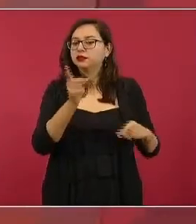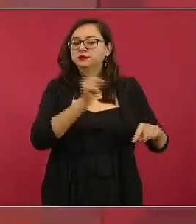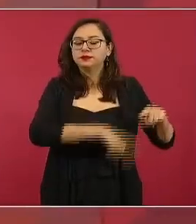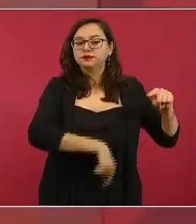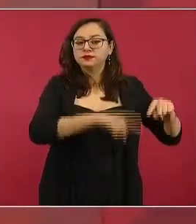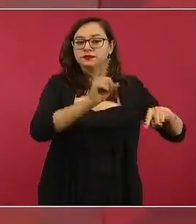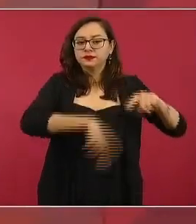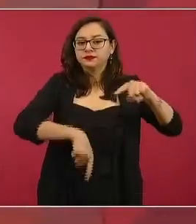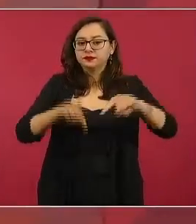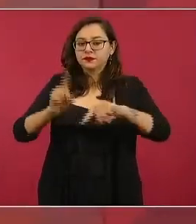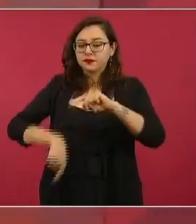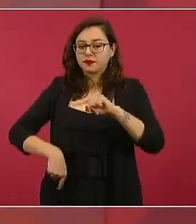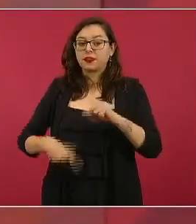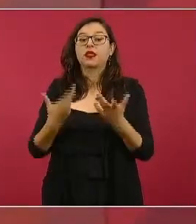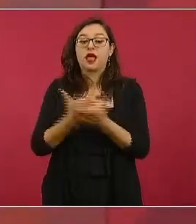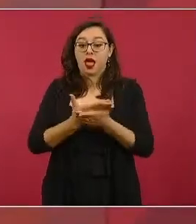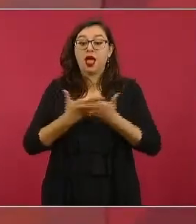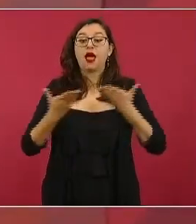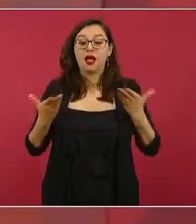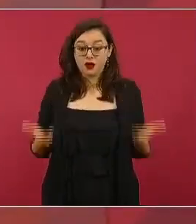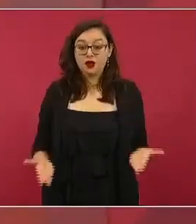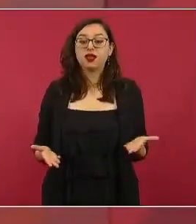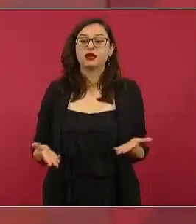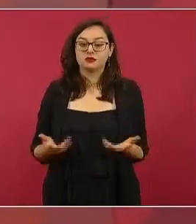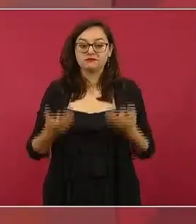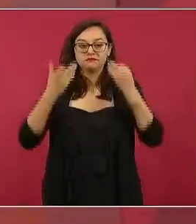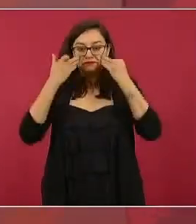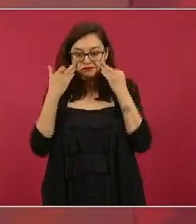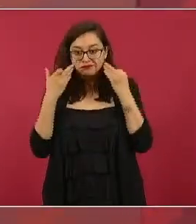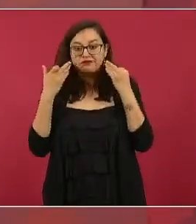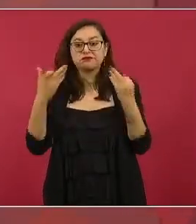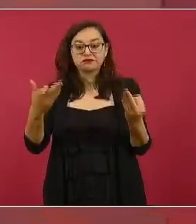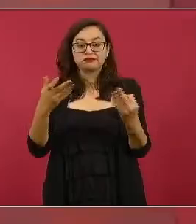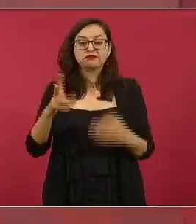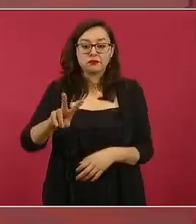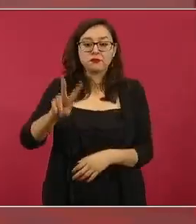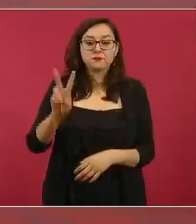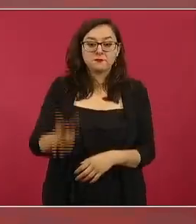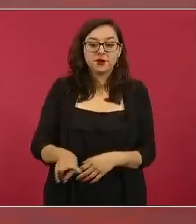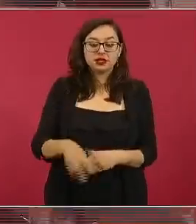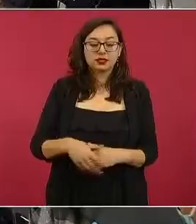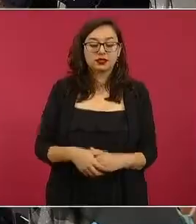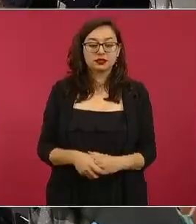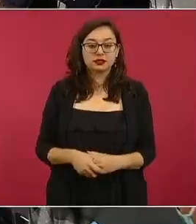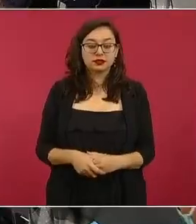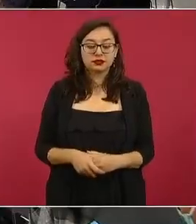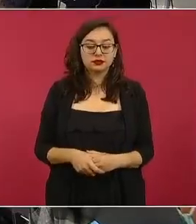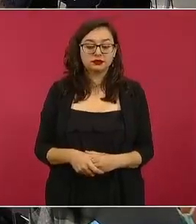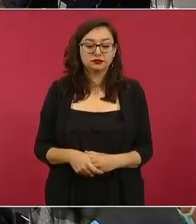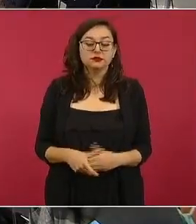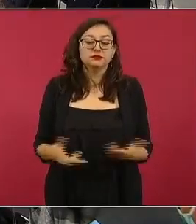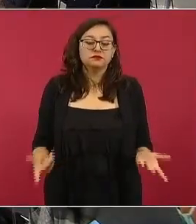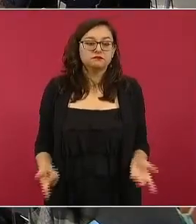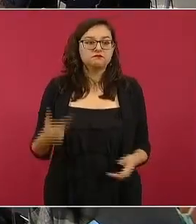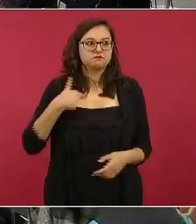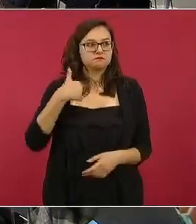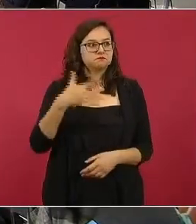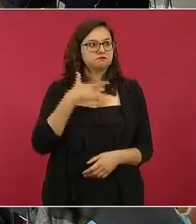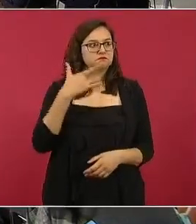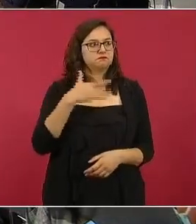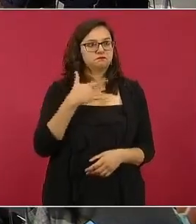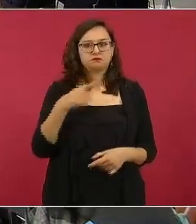haciendo entonces yo les diría que hasta nos ha ido bien